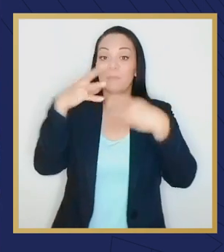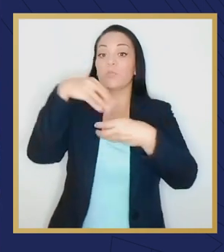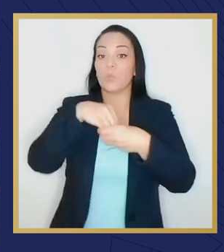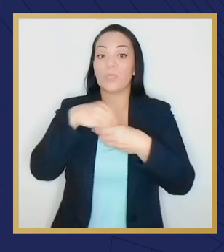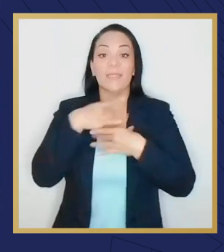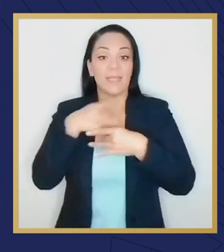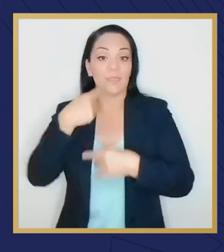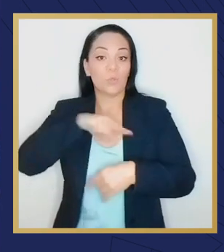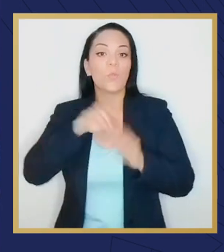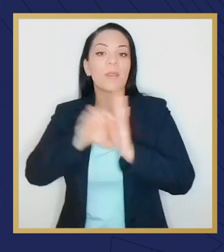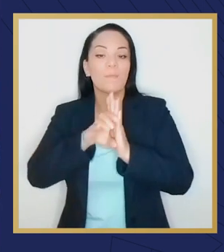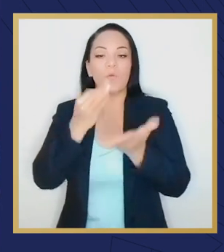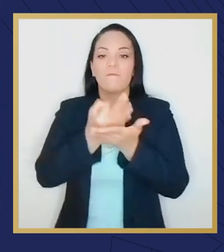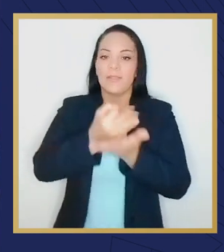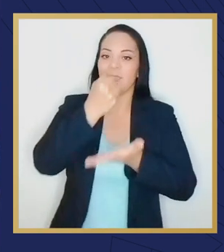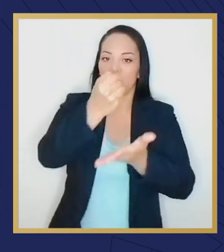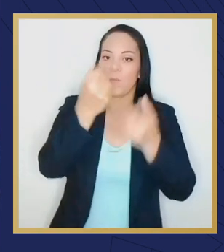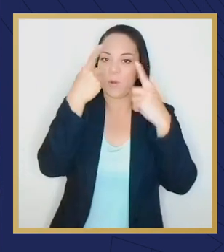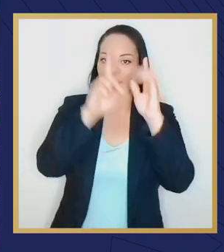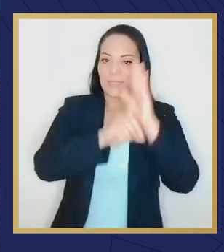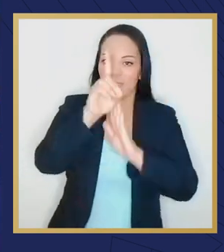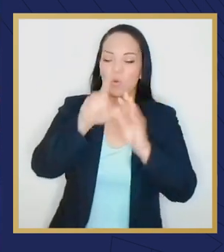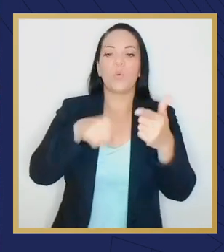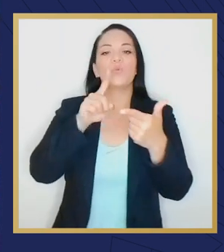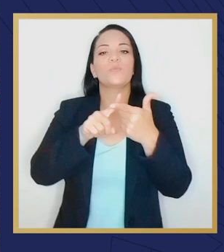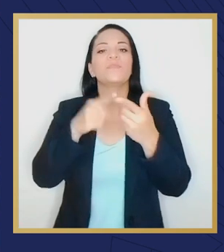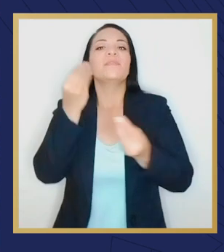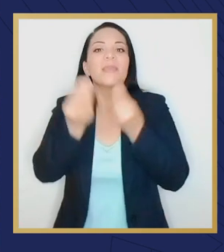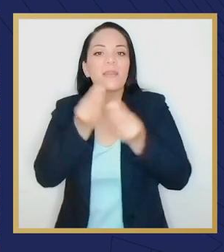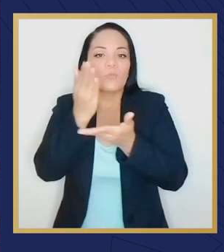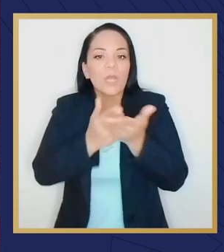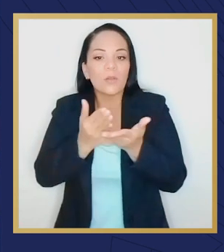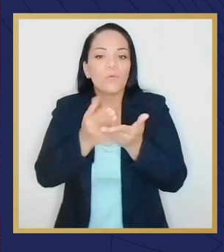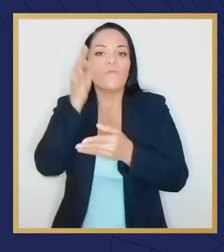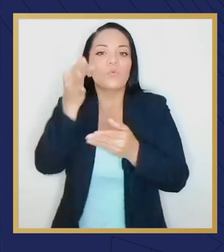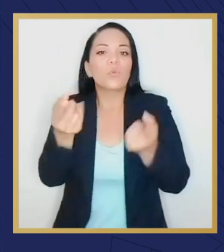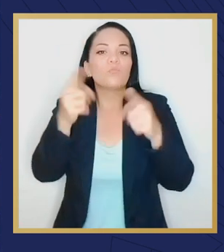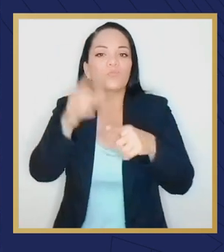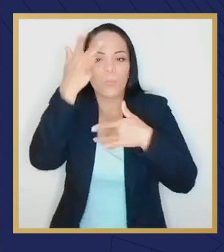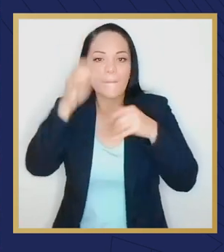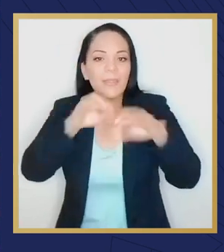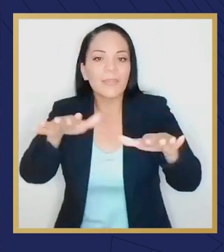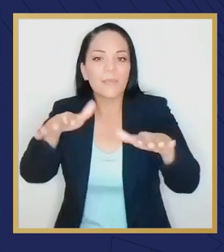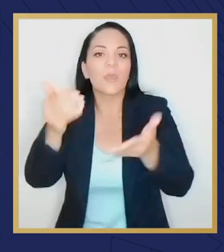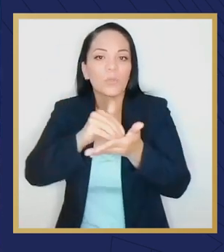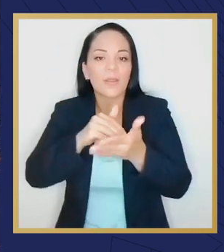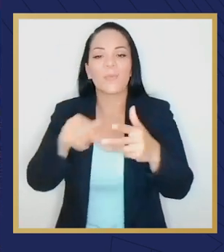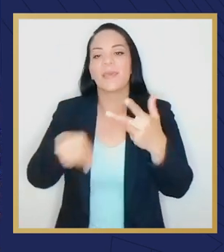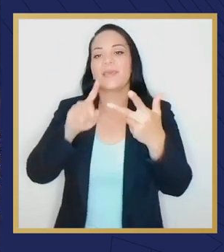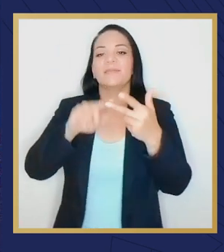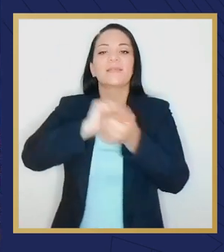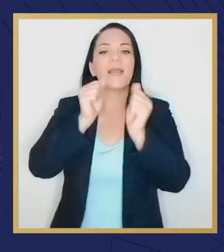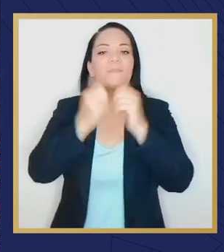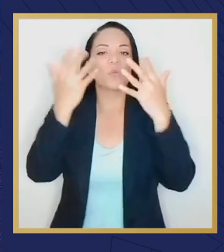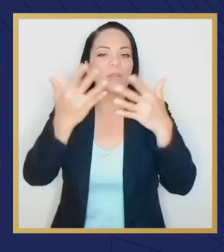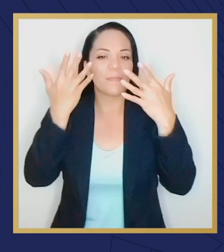que nos interesan como la financiación para el desarrollo, qué haríamos ante una posible pandemia nueva, cambio